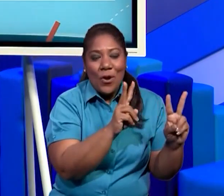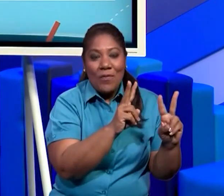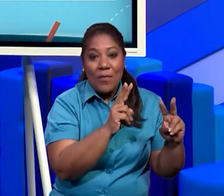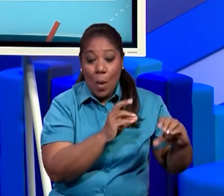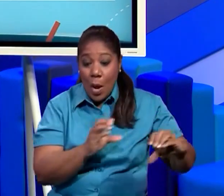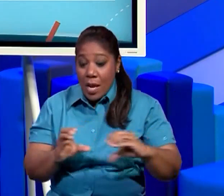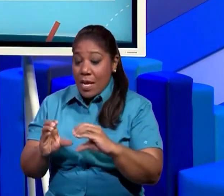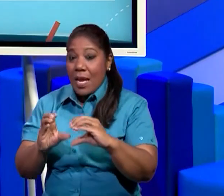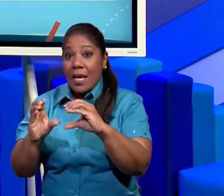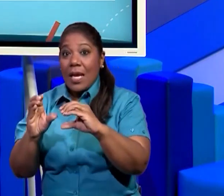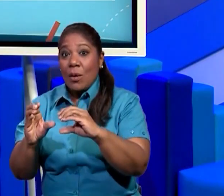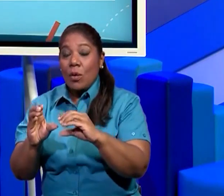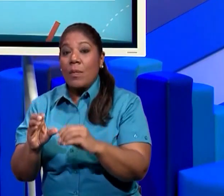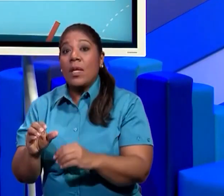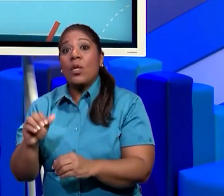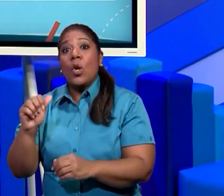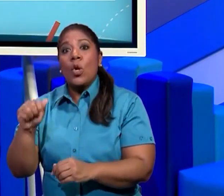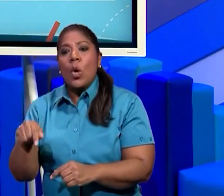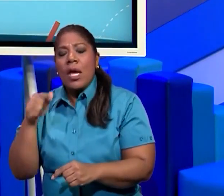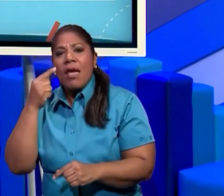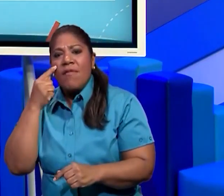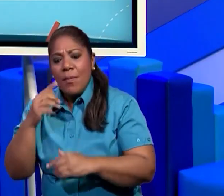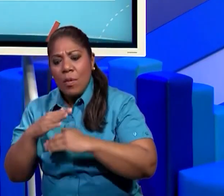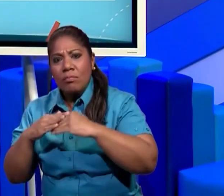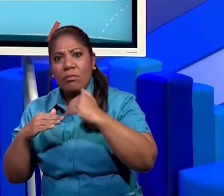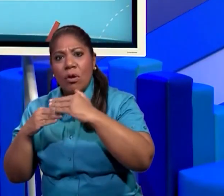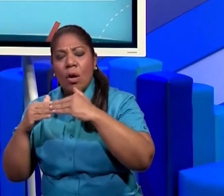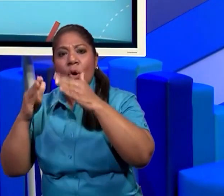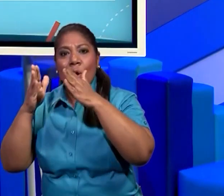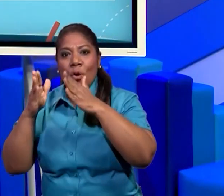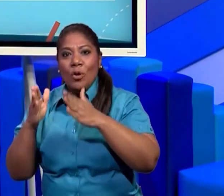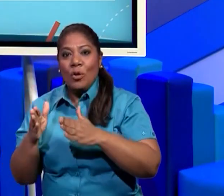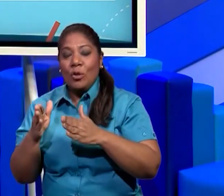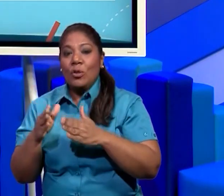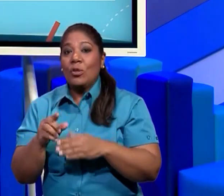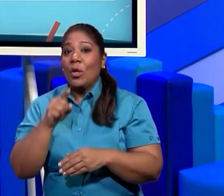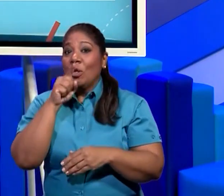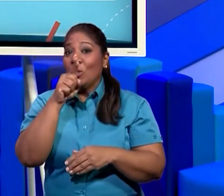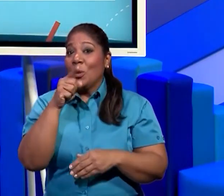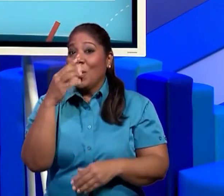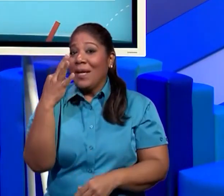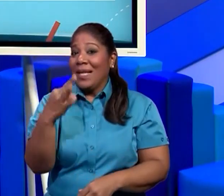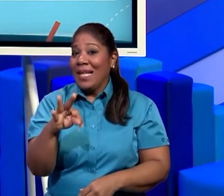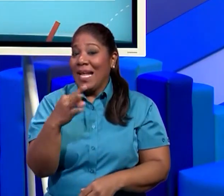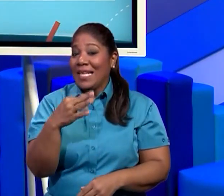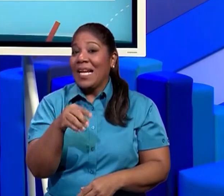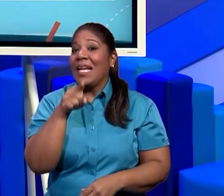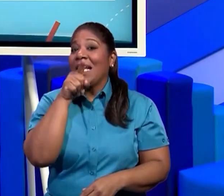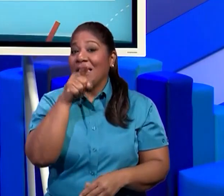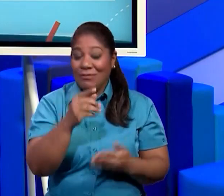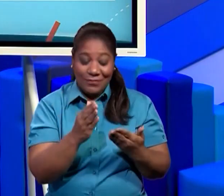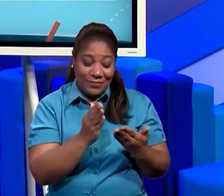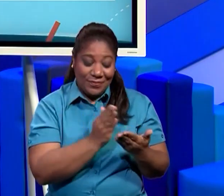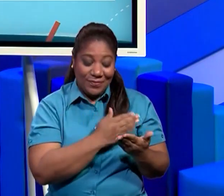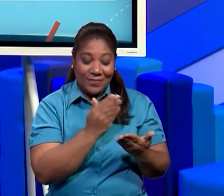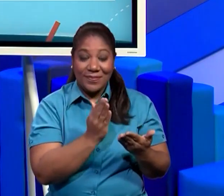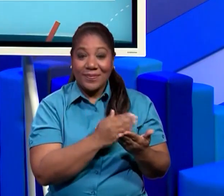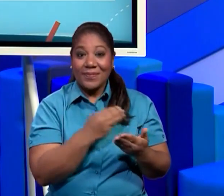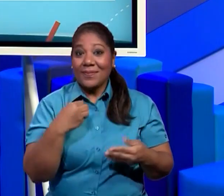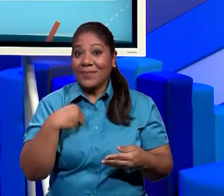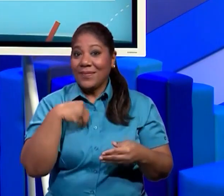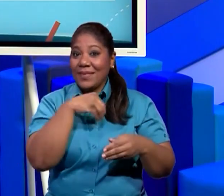porque más adelante en las asignaciones les vamos a preguntar en su cuadernillo de trabajo sobre